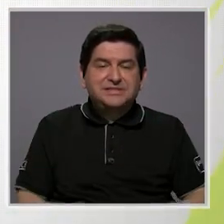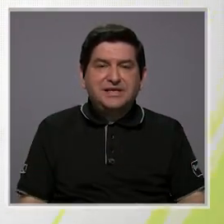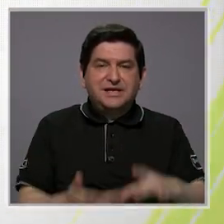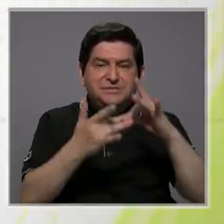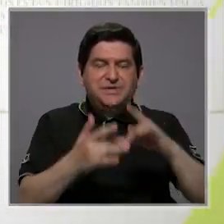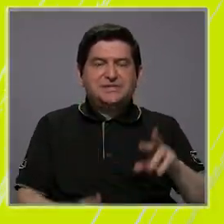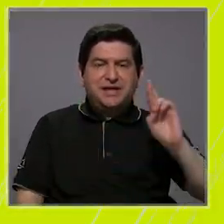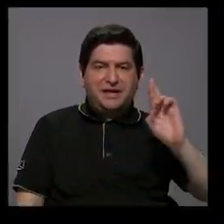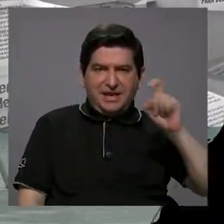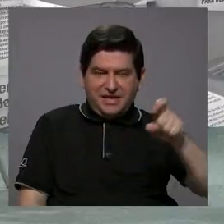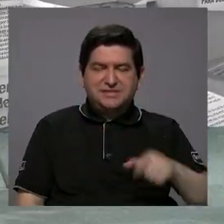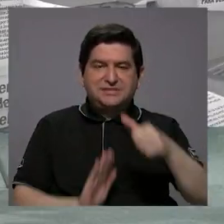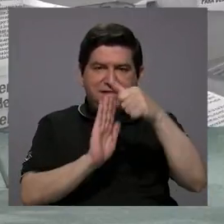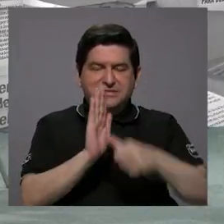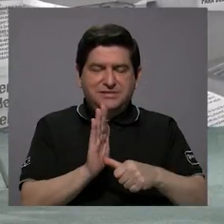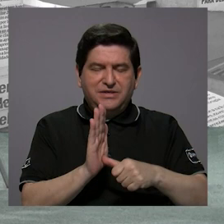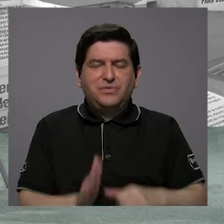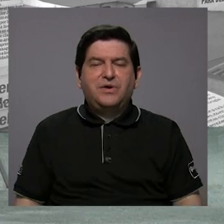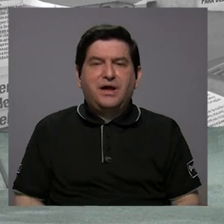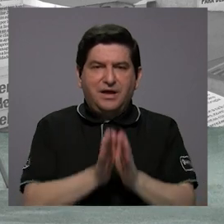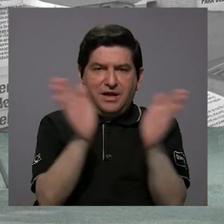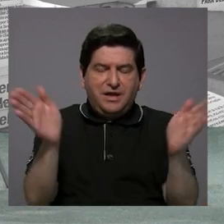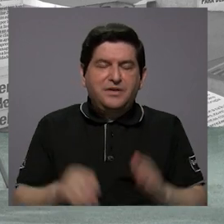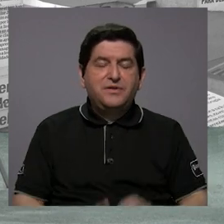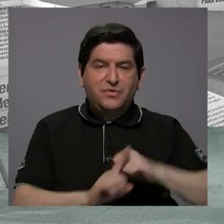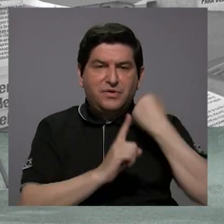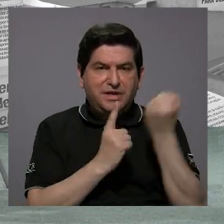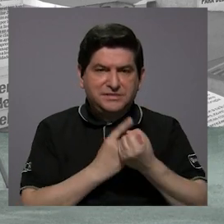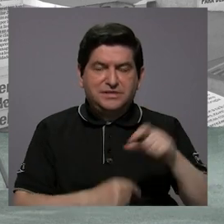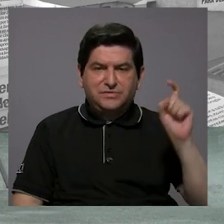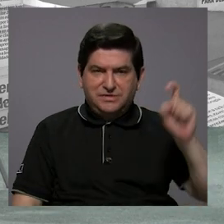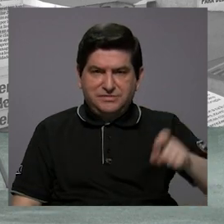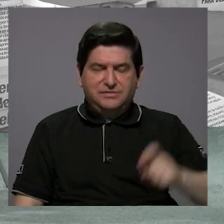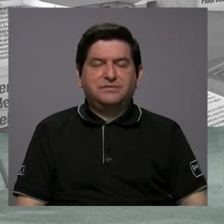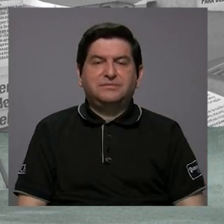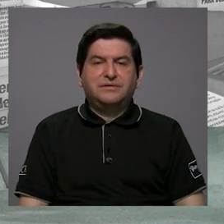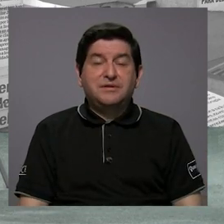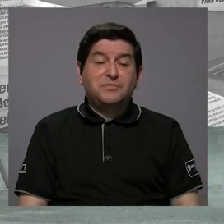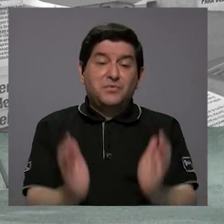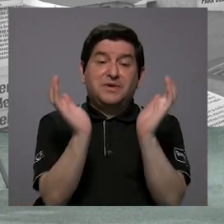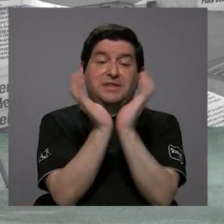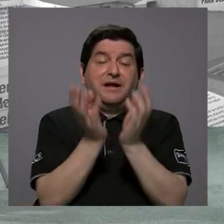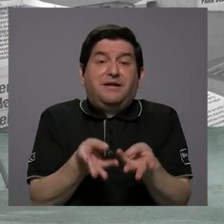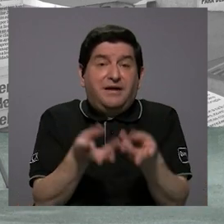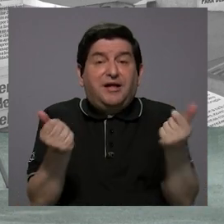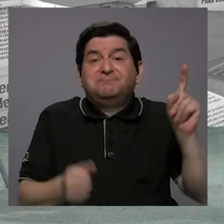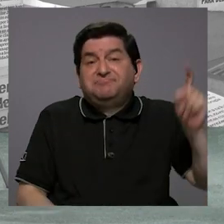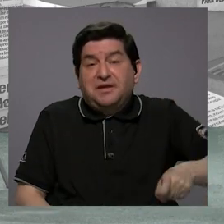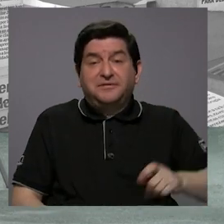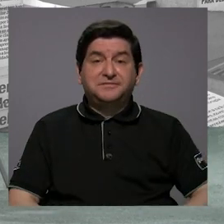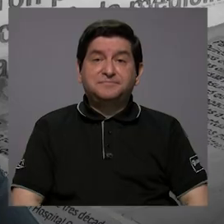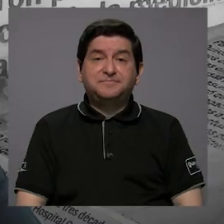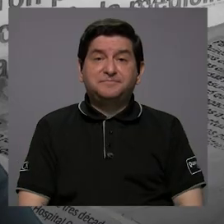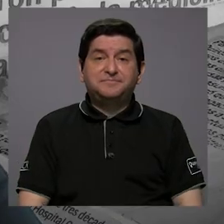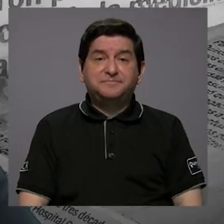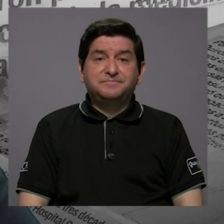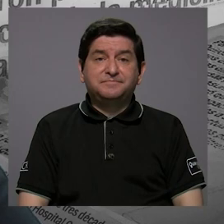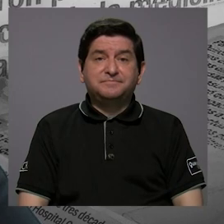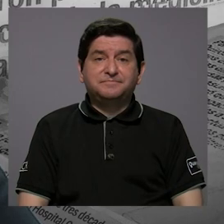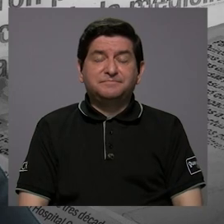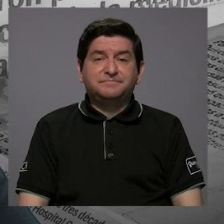emergiólogo, sin cirujano en general, que atienda una emergencia que se esté presentando. Entonces la caja de alguna forma pues tiene que resolver. ¿Y